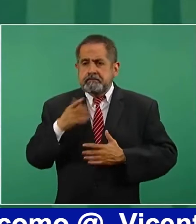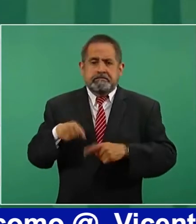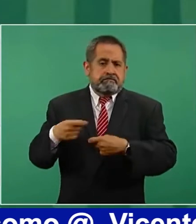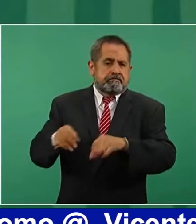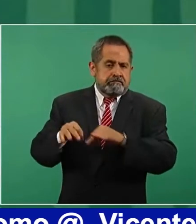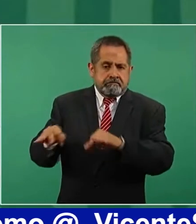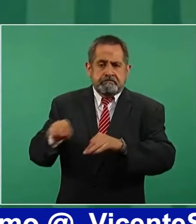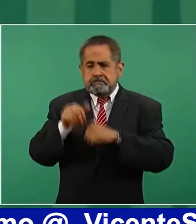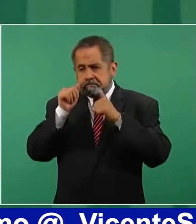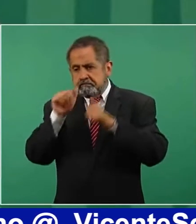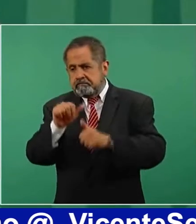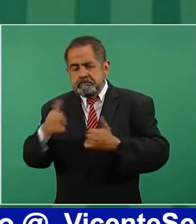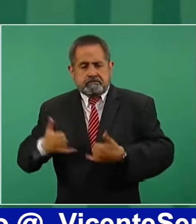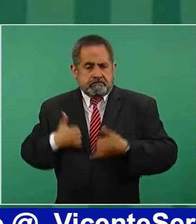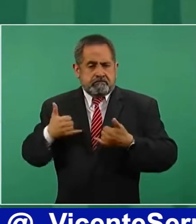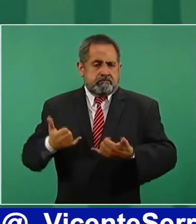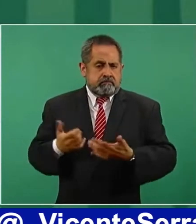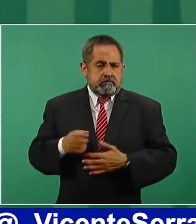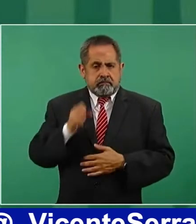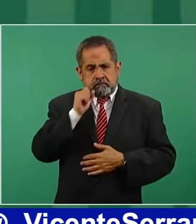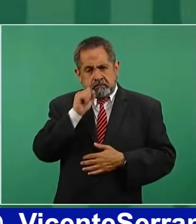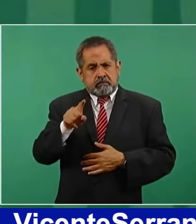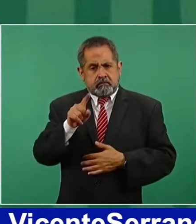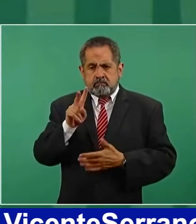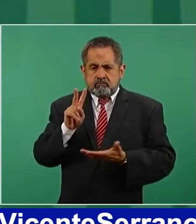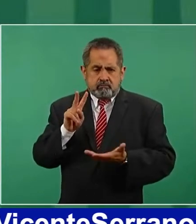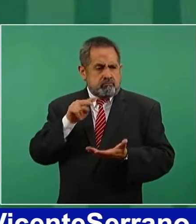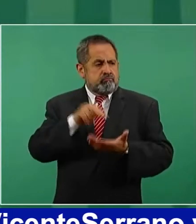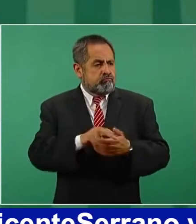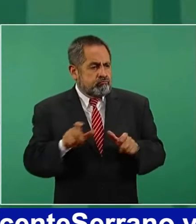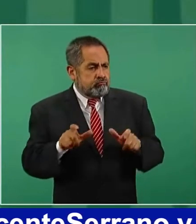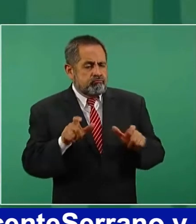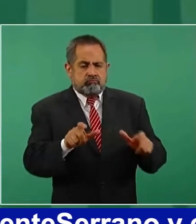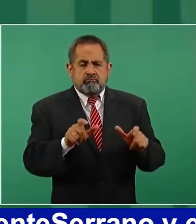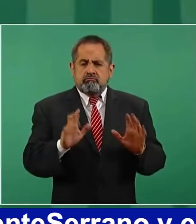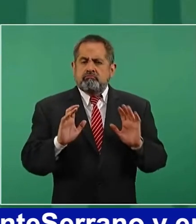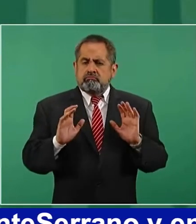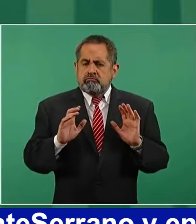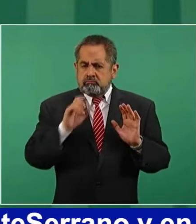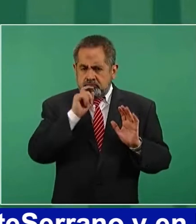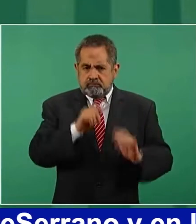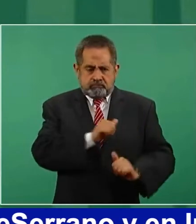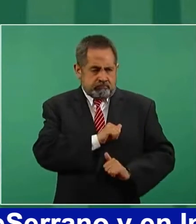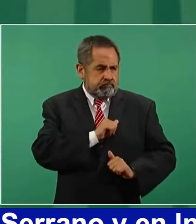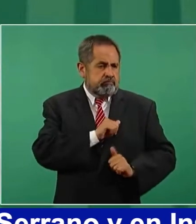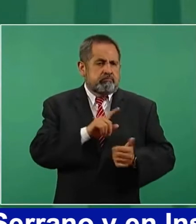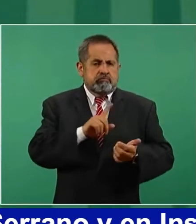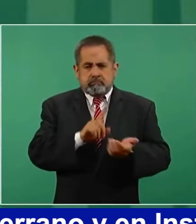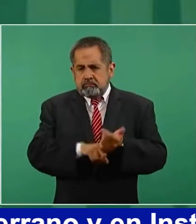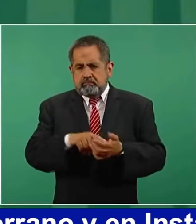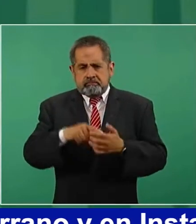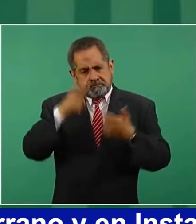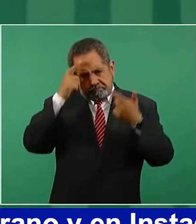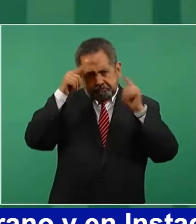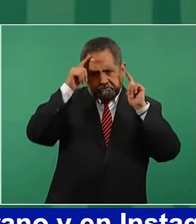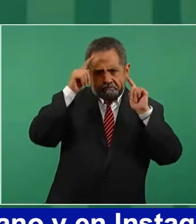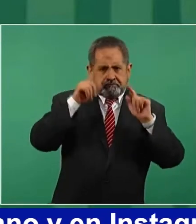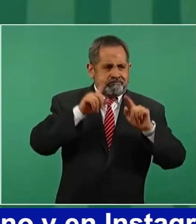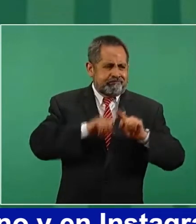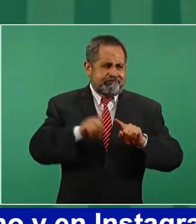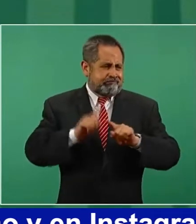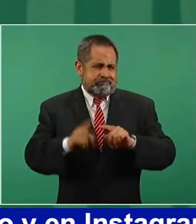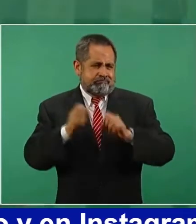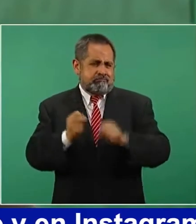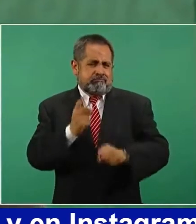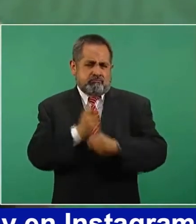atienda a los jóvenes y también la presencia de las corporaciones de